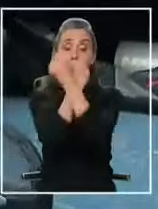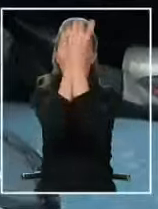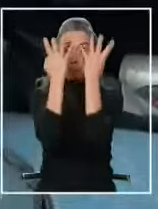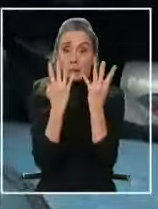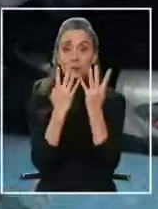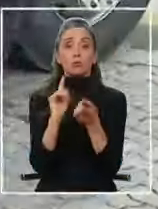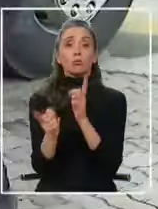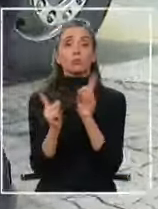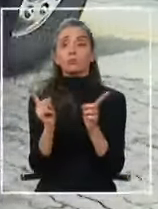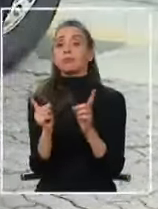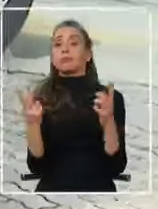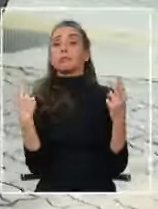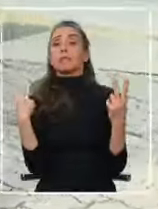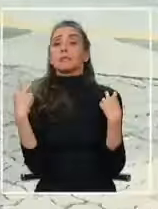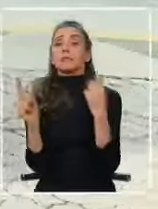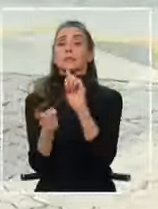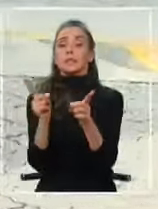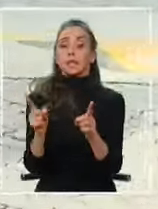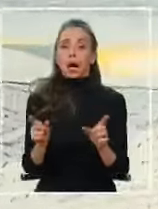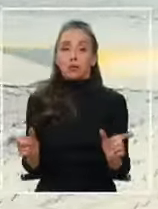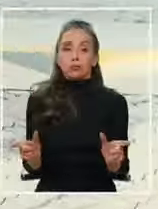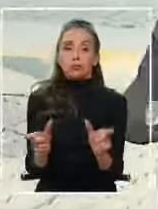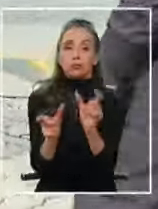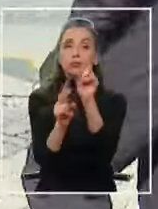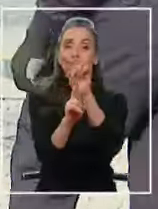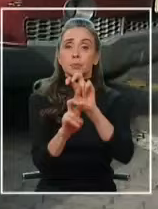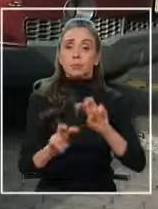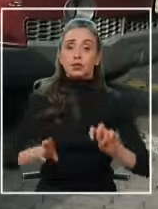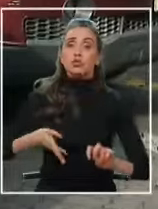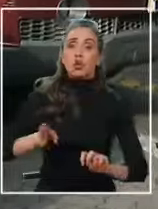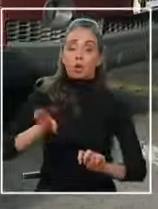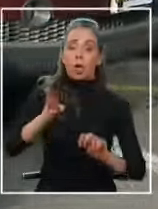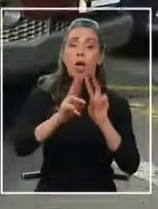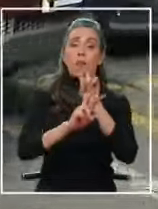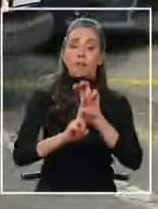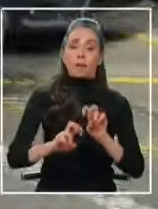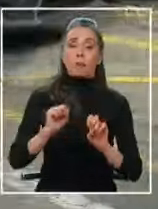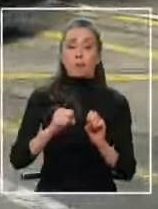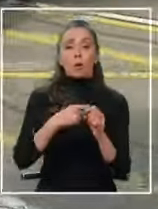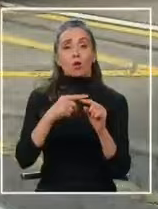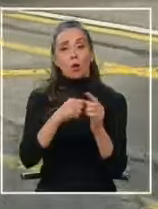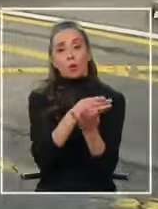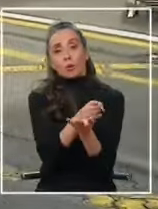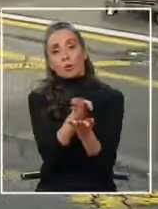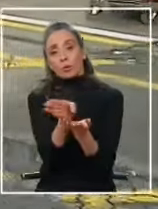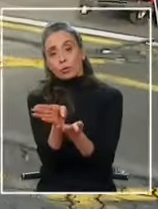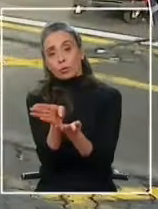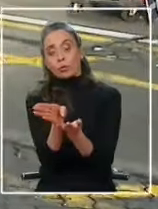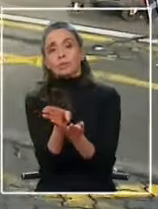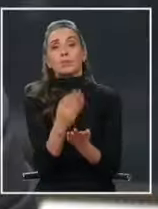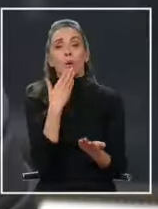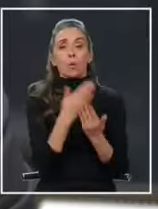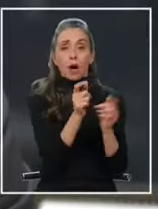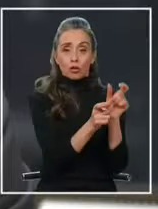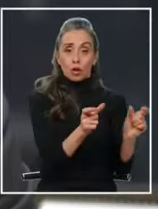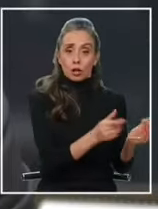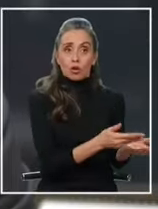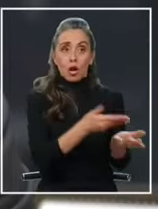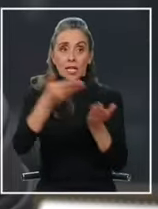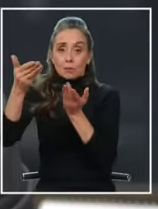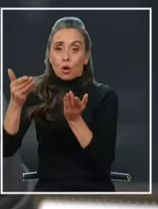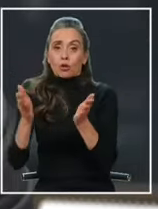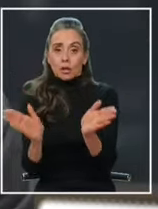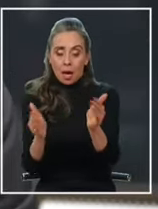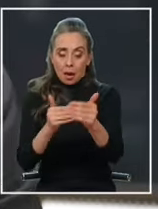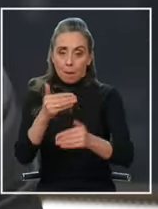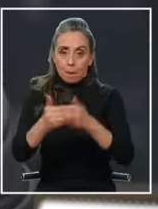interior de la cárcel operación que sigue en investigación y que todavía podría abrir nuevas aristas cuando exportan y arman estos